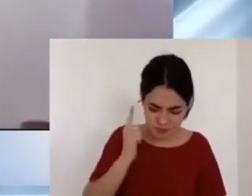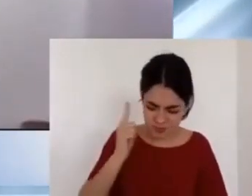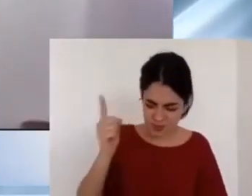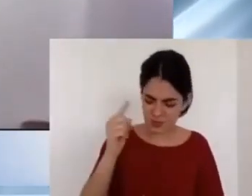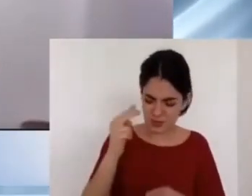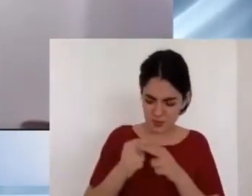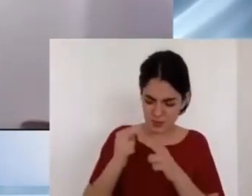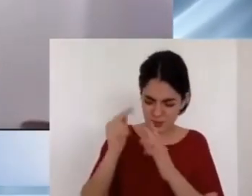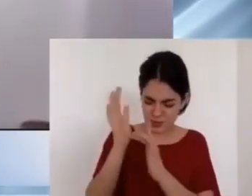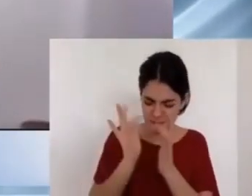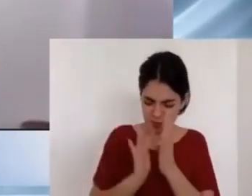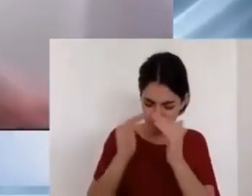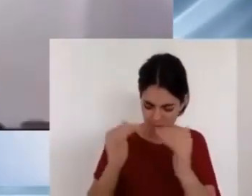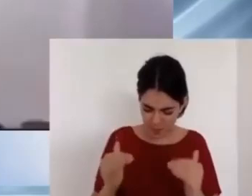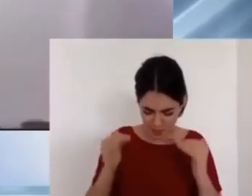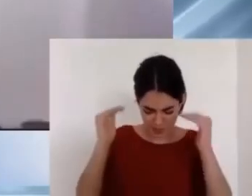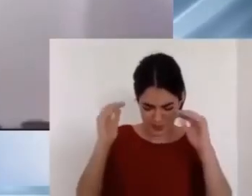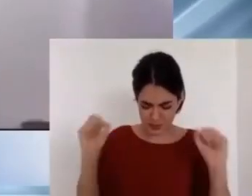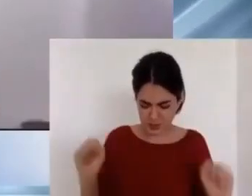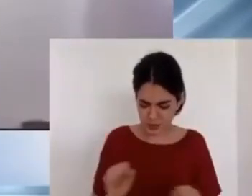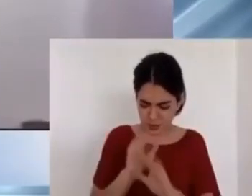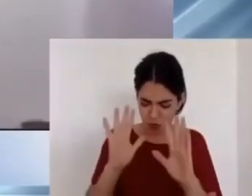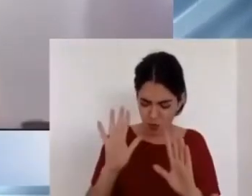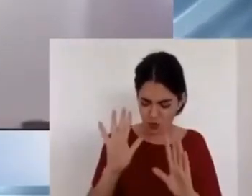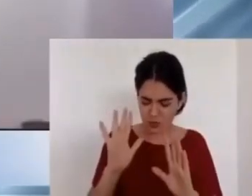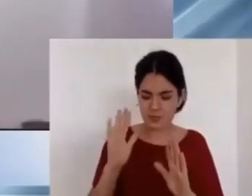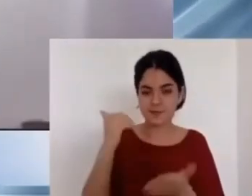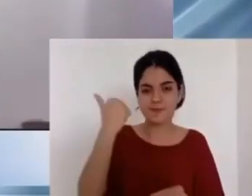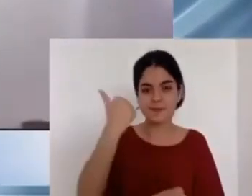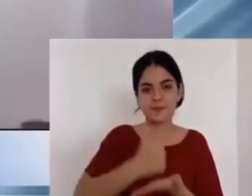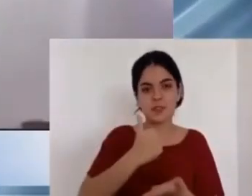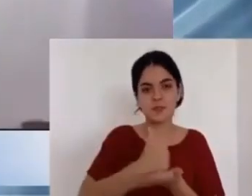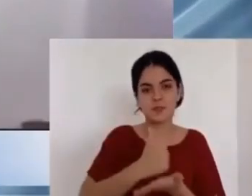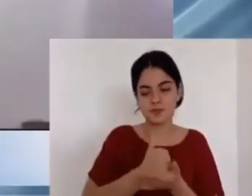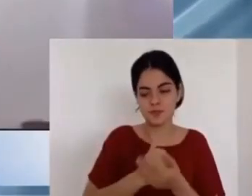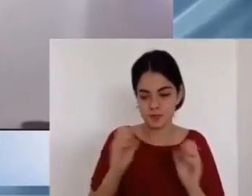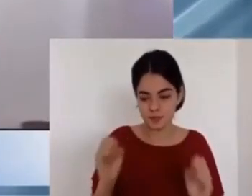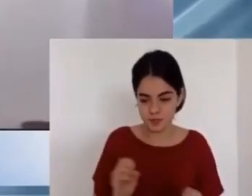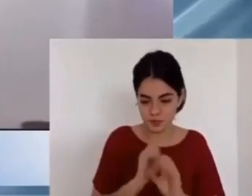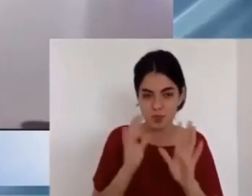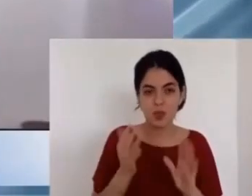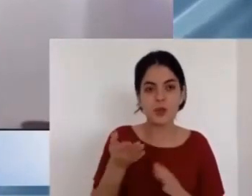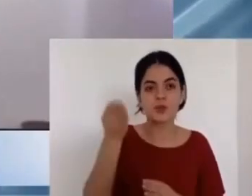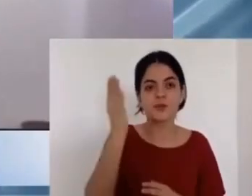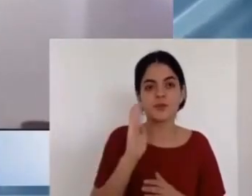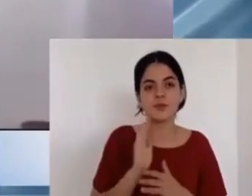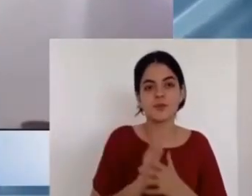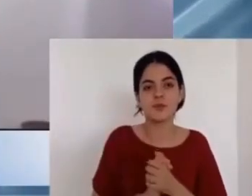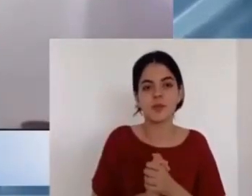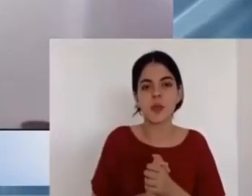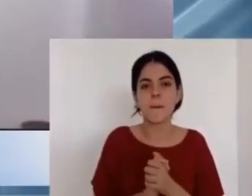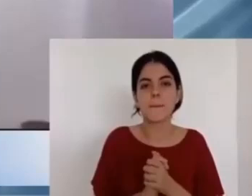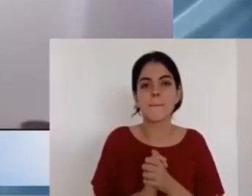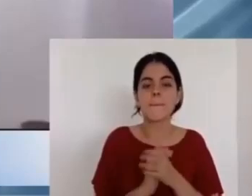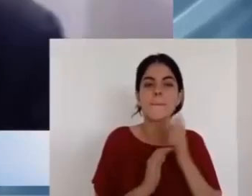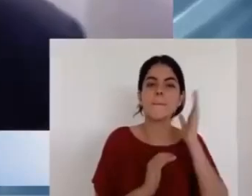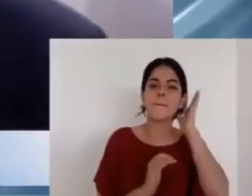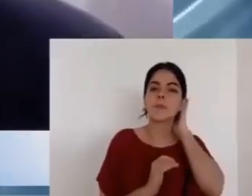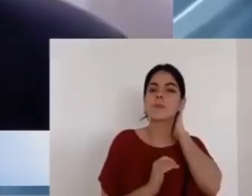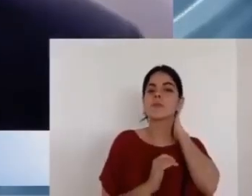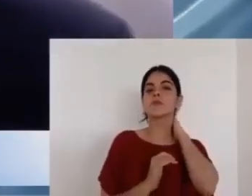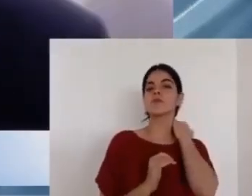sea glorificado. Amén. Gloria a Dios. ¿Sabes, hermanos, que